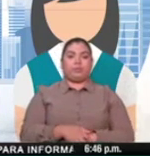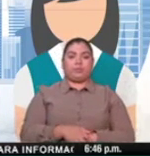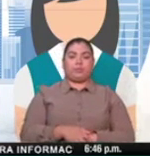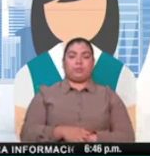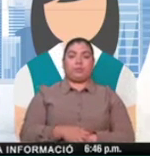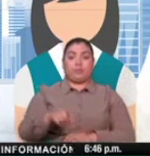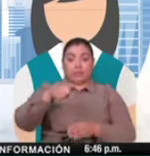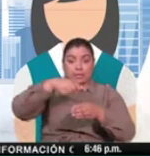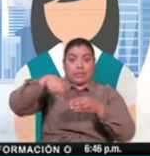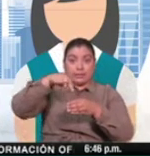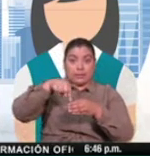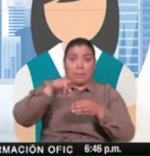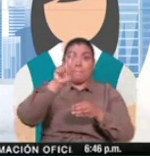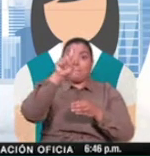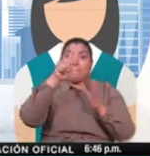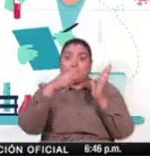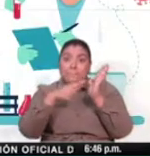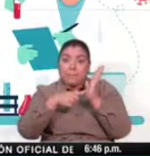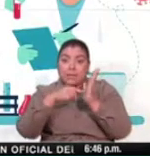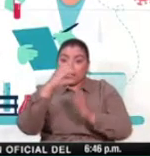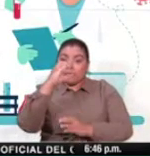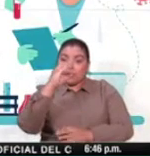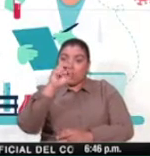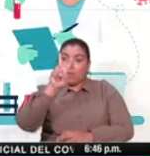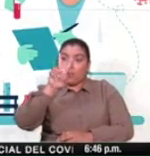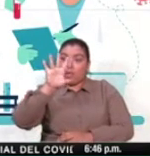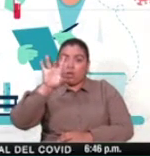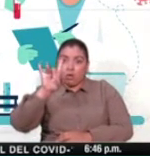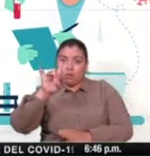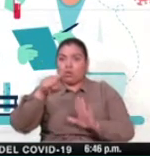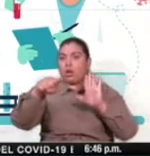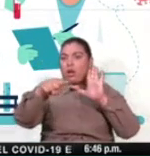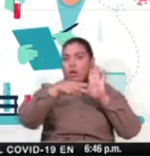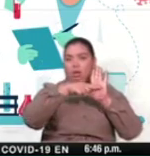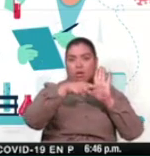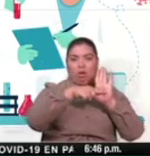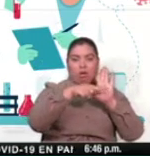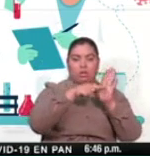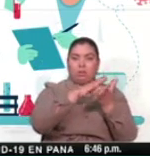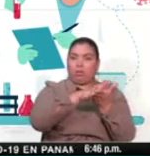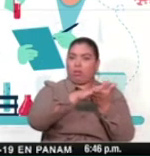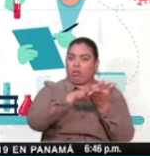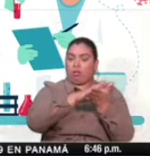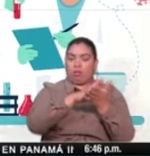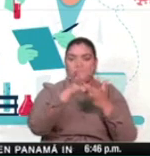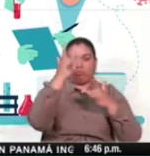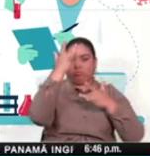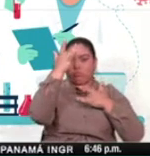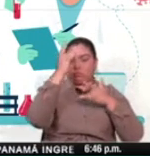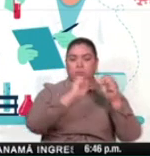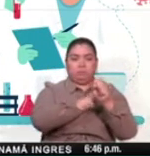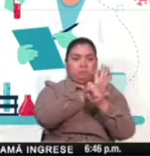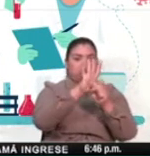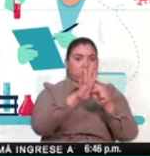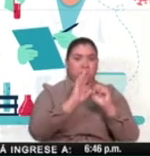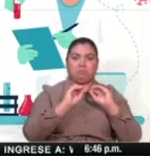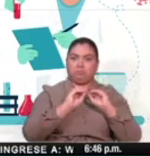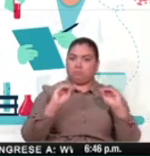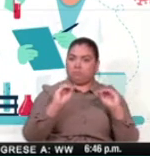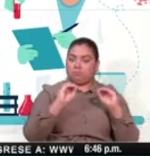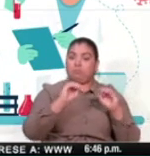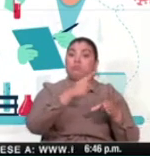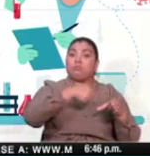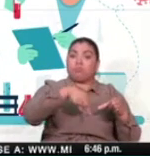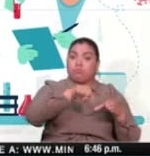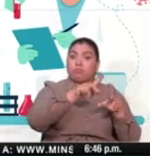De esas, 1,028 dieron un resultado negativo en su prueba serológica, lo que quiere decir que estas